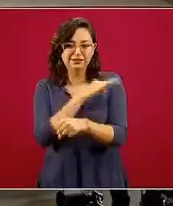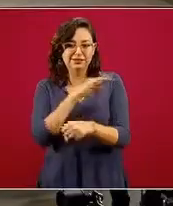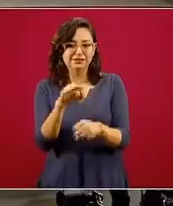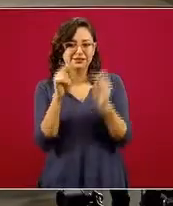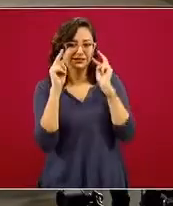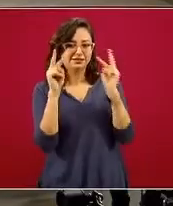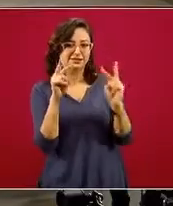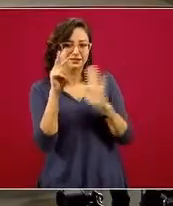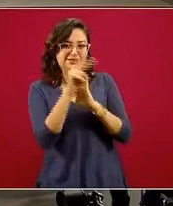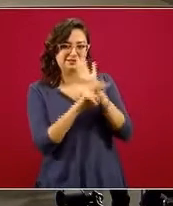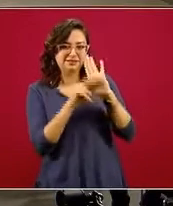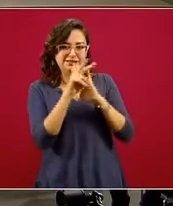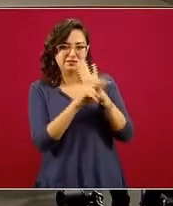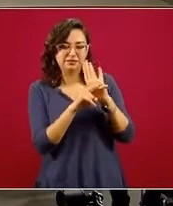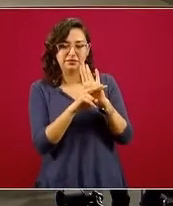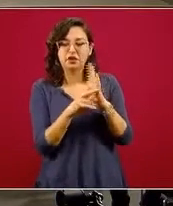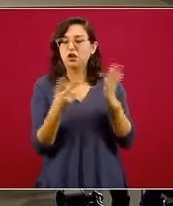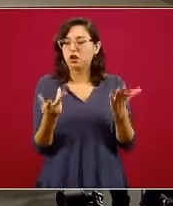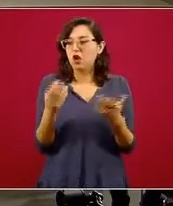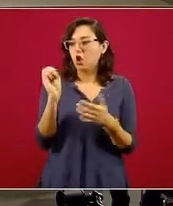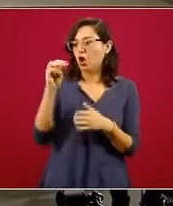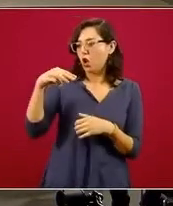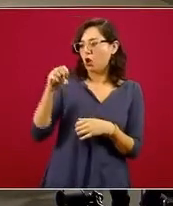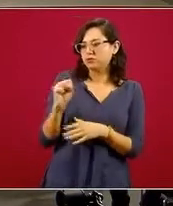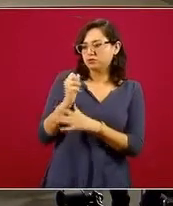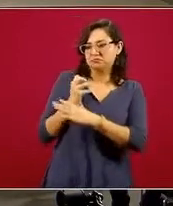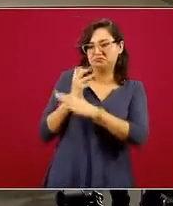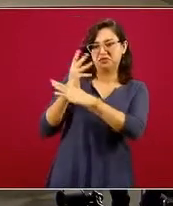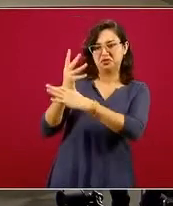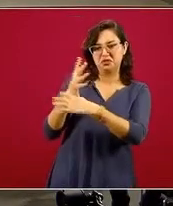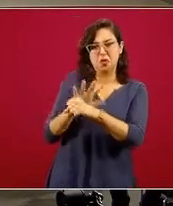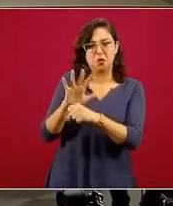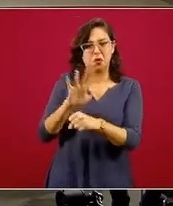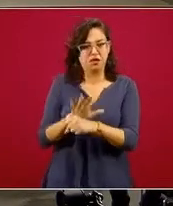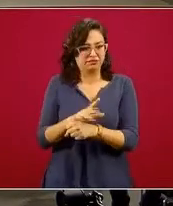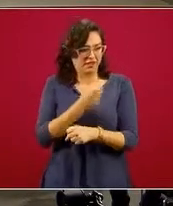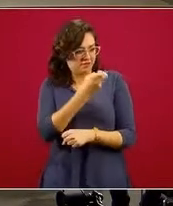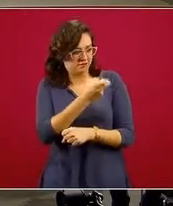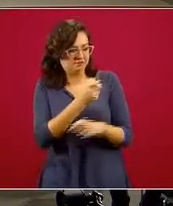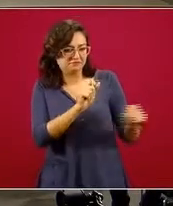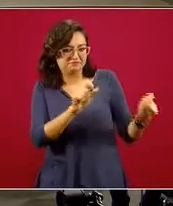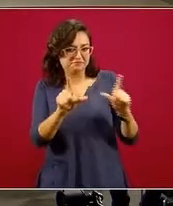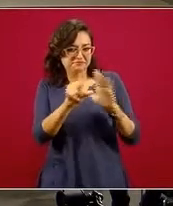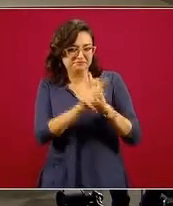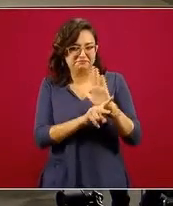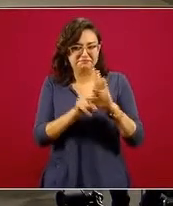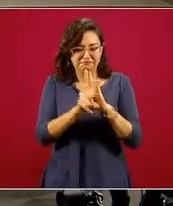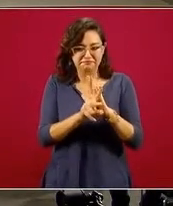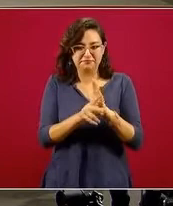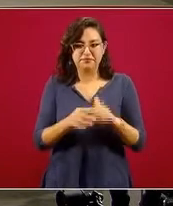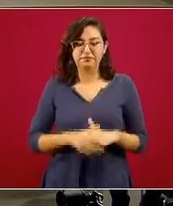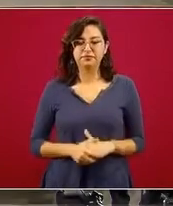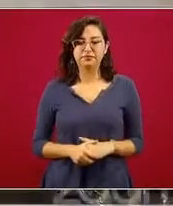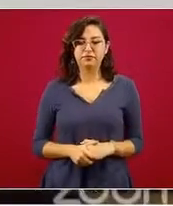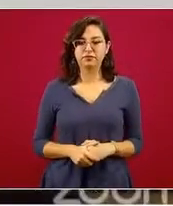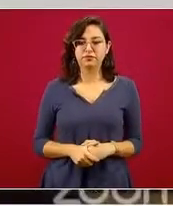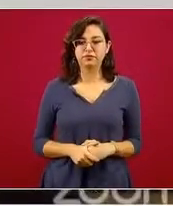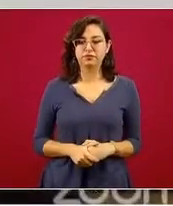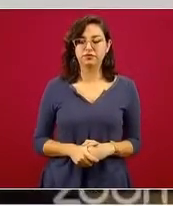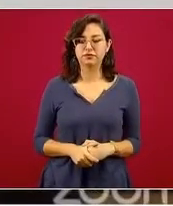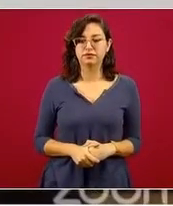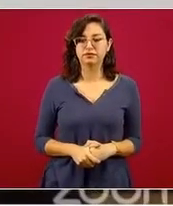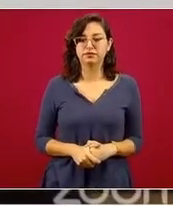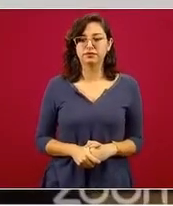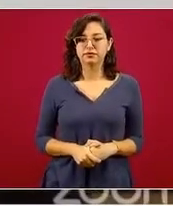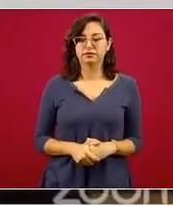este video y se enteren de cuál es la posición de la OMS. Este, exactamente. Por favor. Nuestra organización